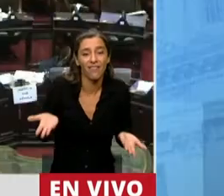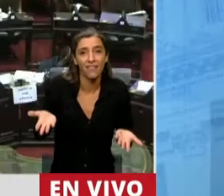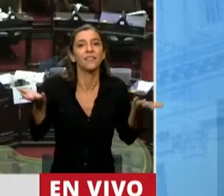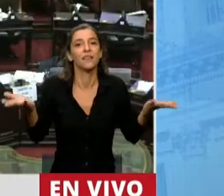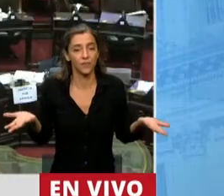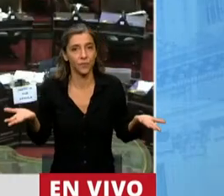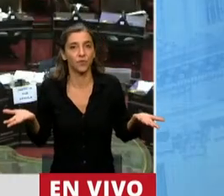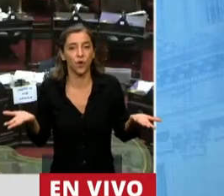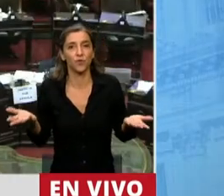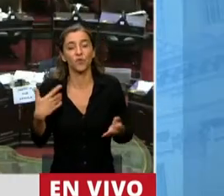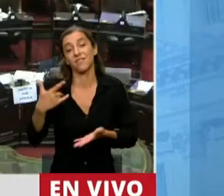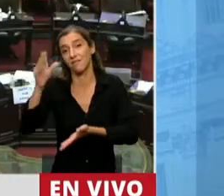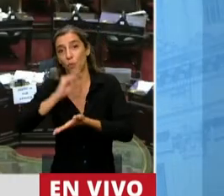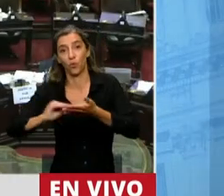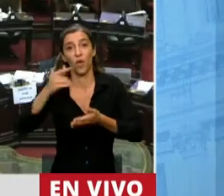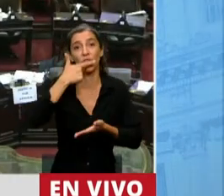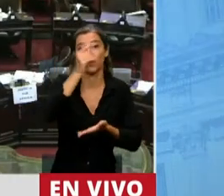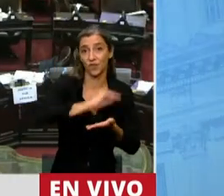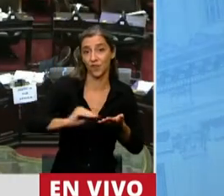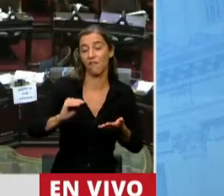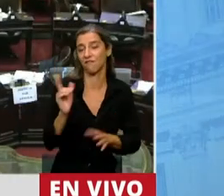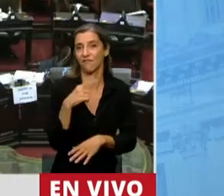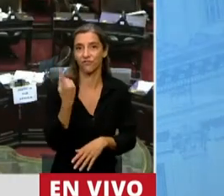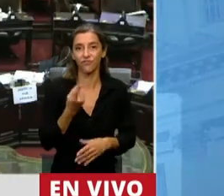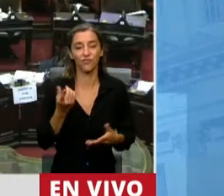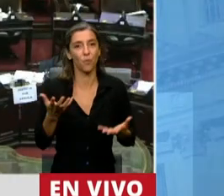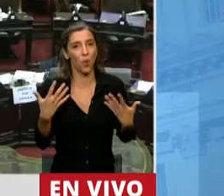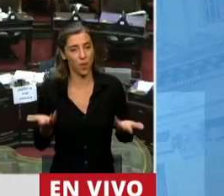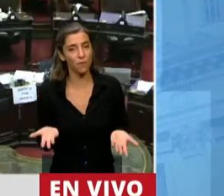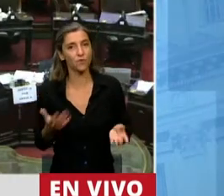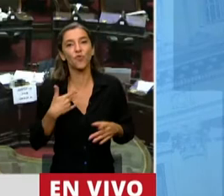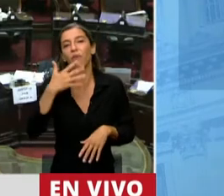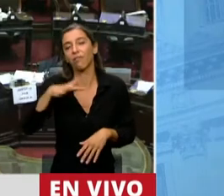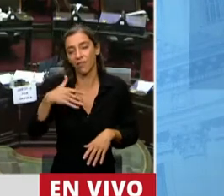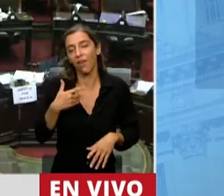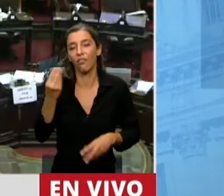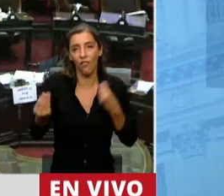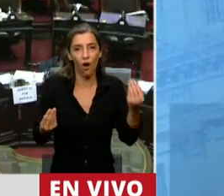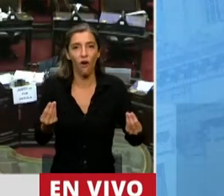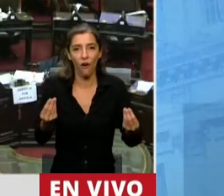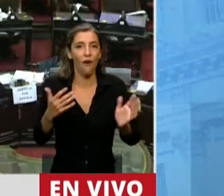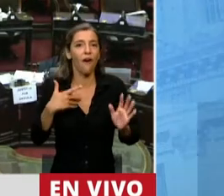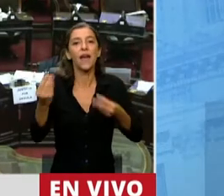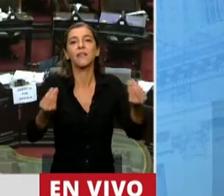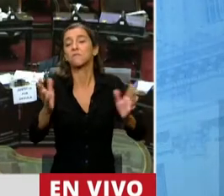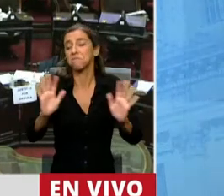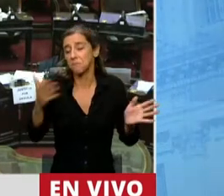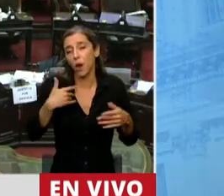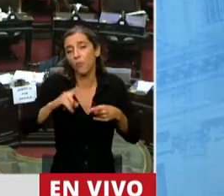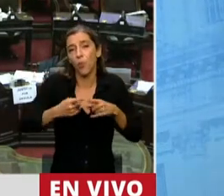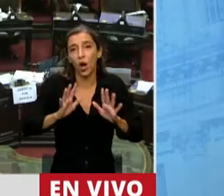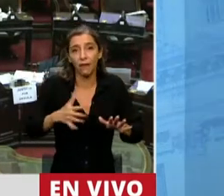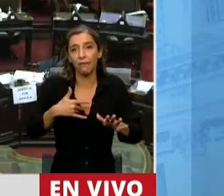arcas de las provincias en el Senado, aunque hay veces que muchos diputados representan también las arcas de la provincia, son los temas de la política y valen,